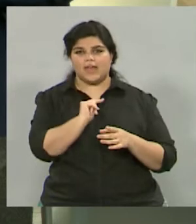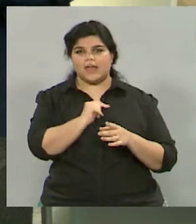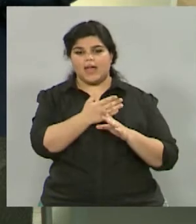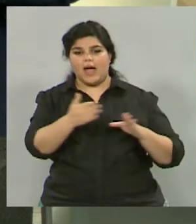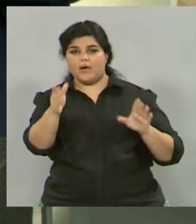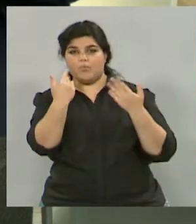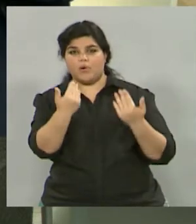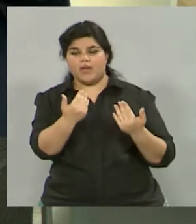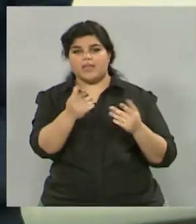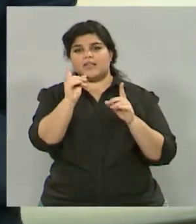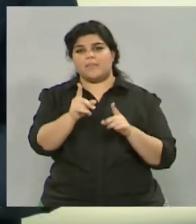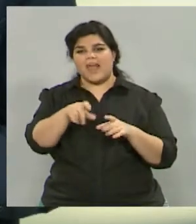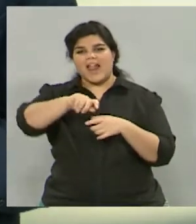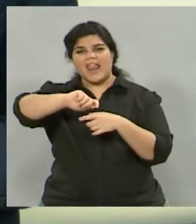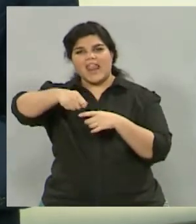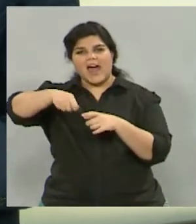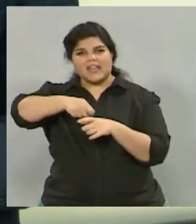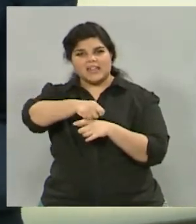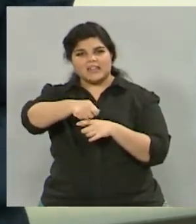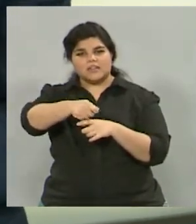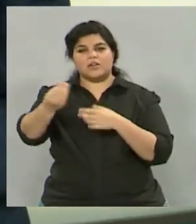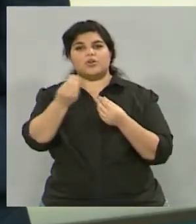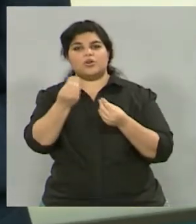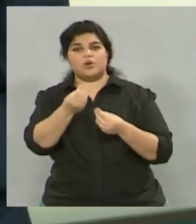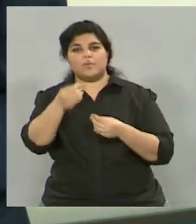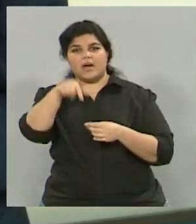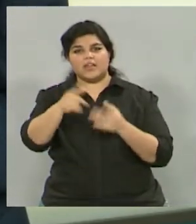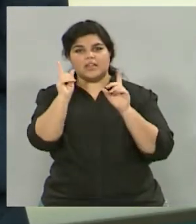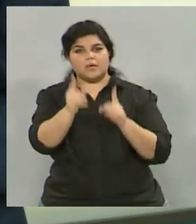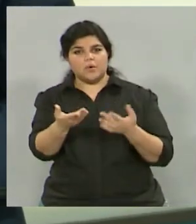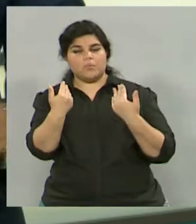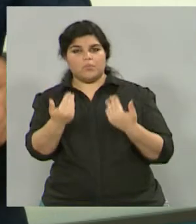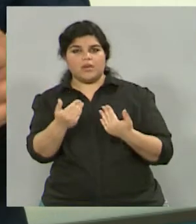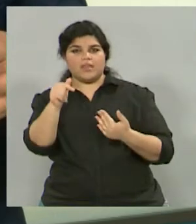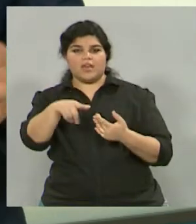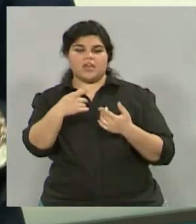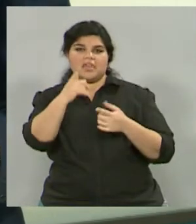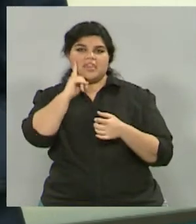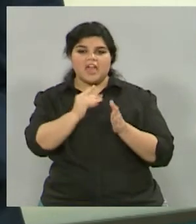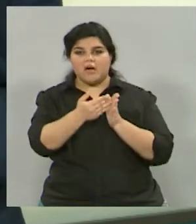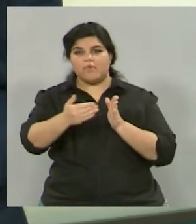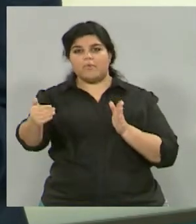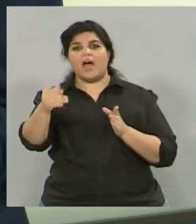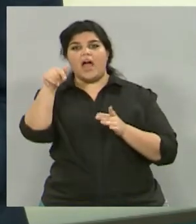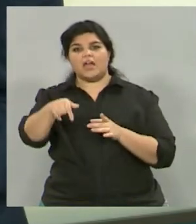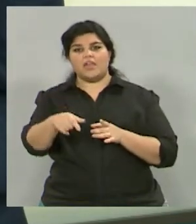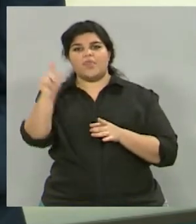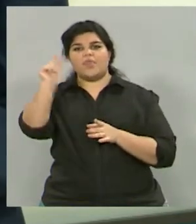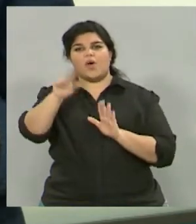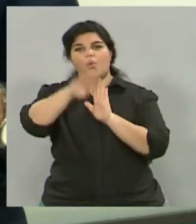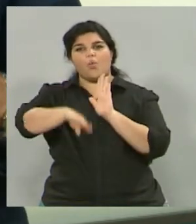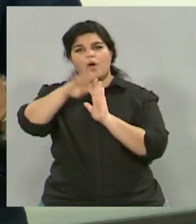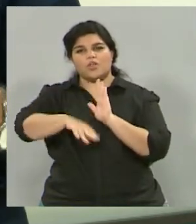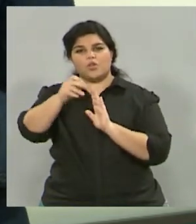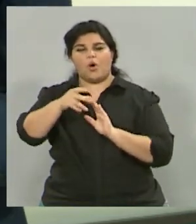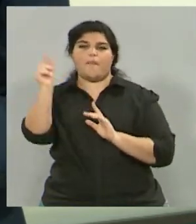enlatado es muy bueno por el hecho de que puede quizás también acopiarlo por una cantidad de días importantes aprovechando descuentos y promociones especiales.